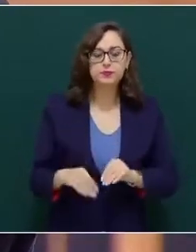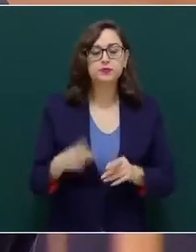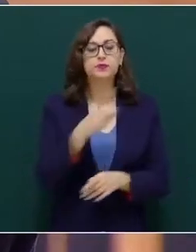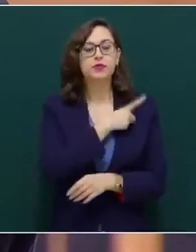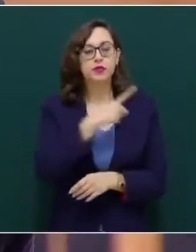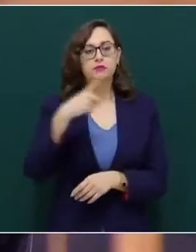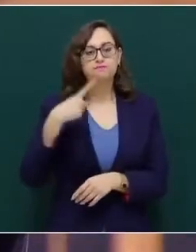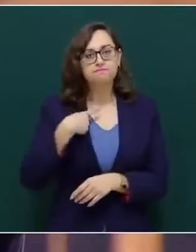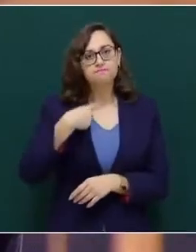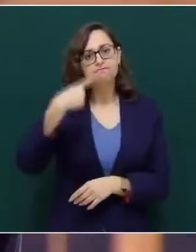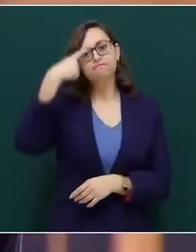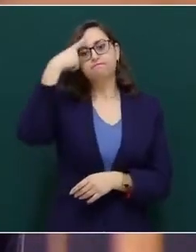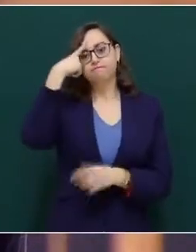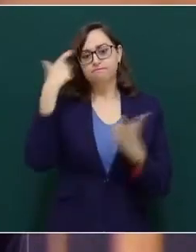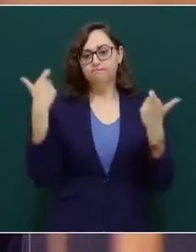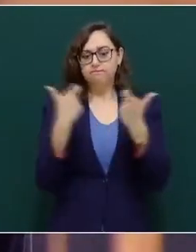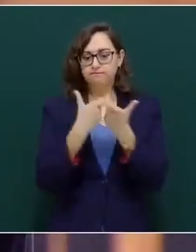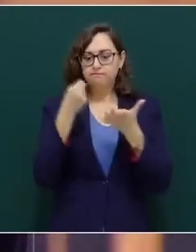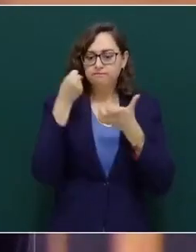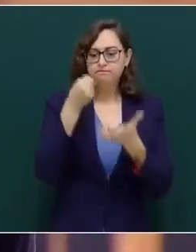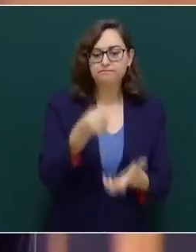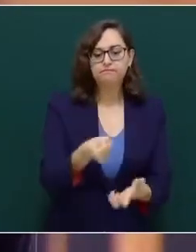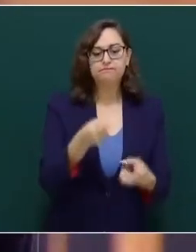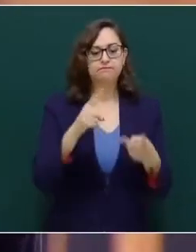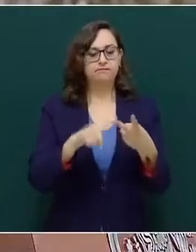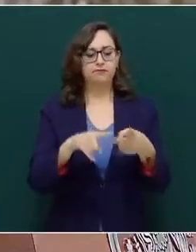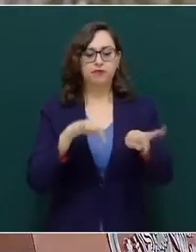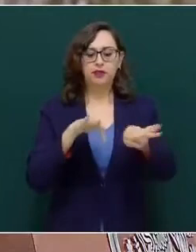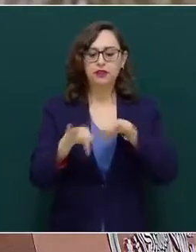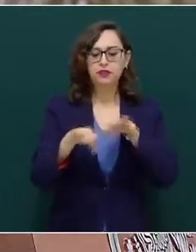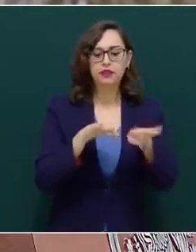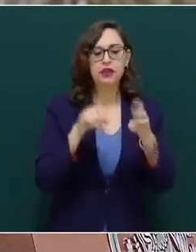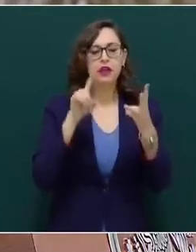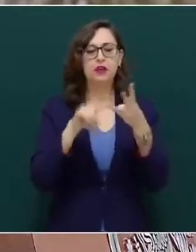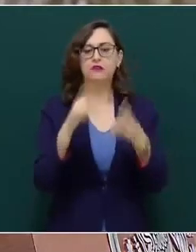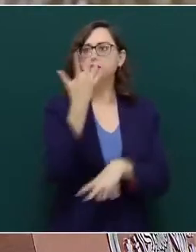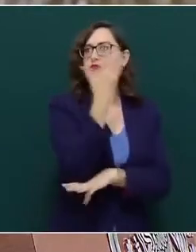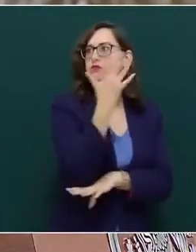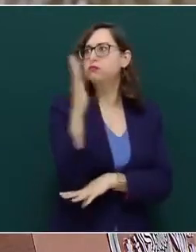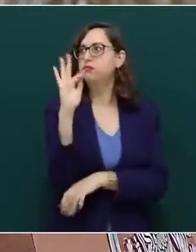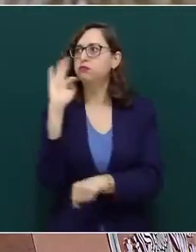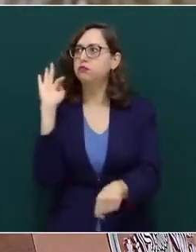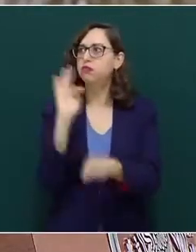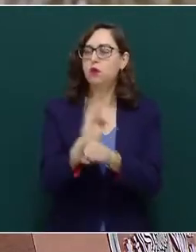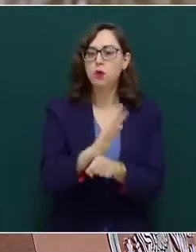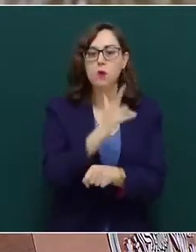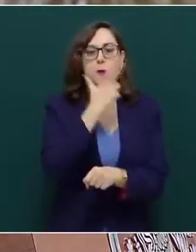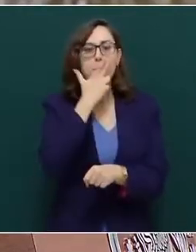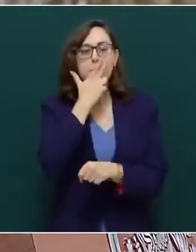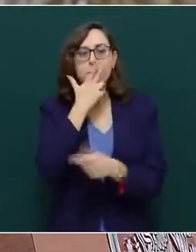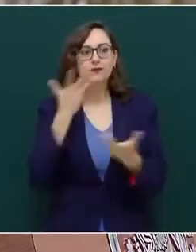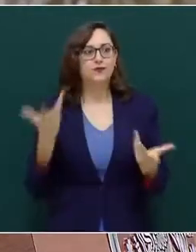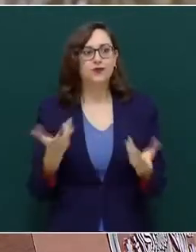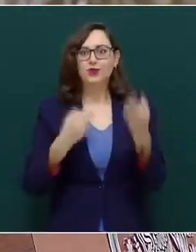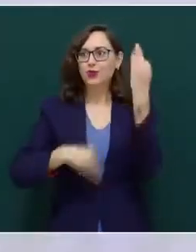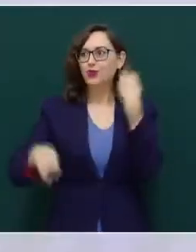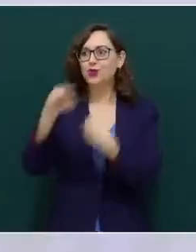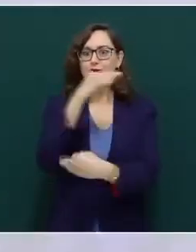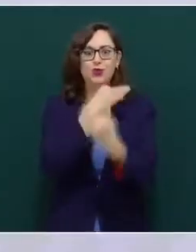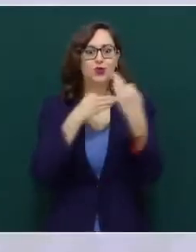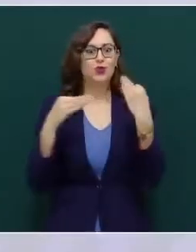de inversión, lo laboral, la protección al medio ambiente y otros temas de mutuo interés